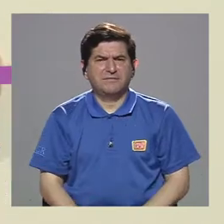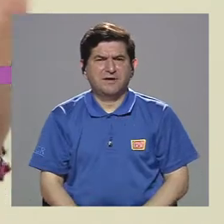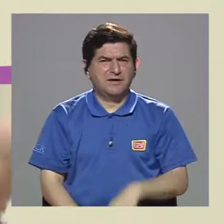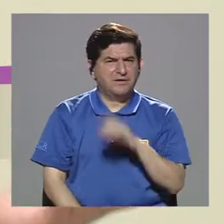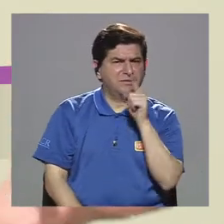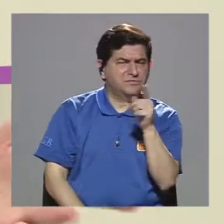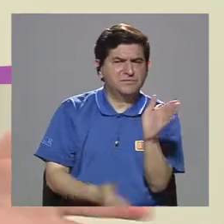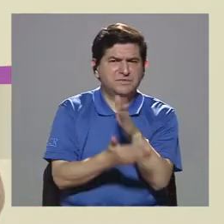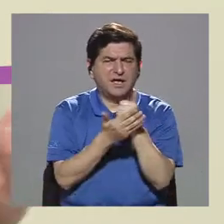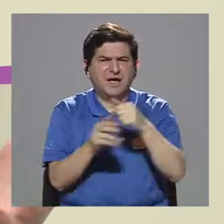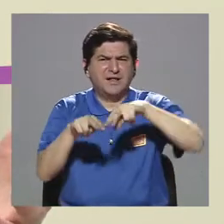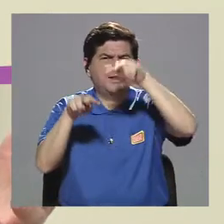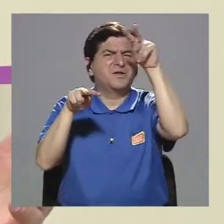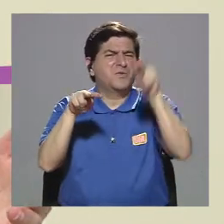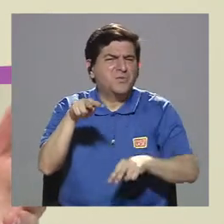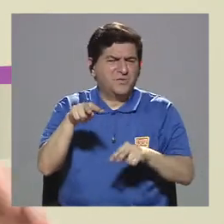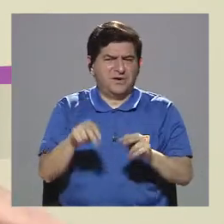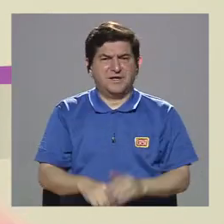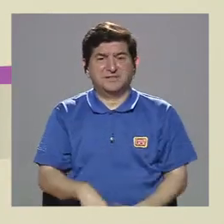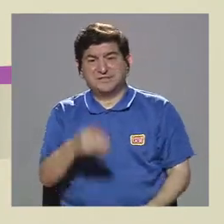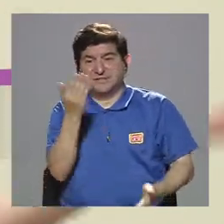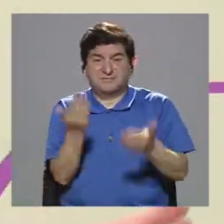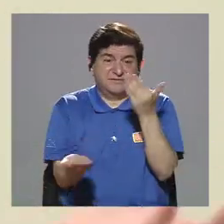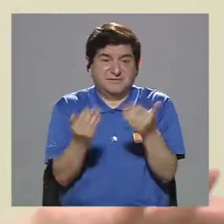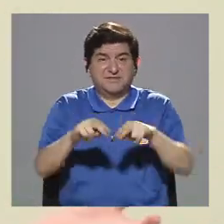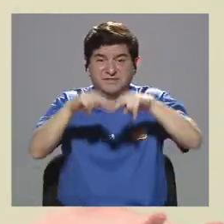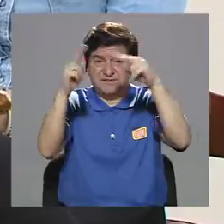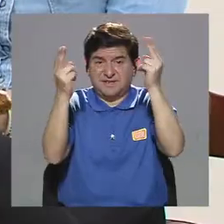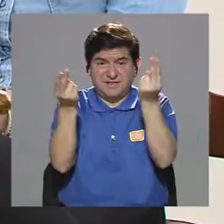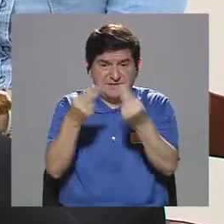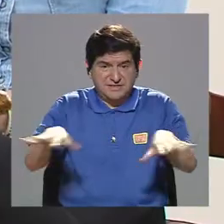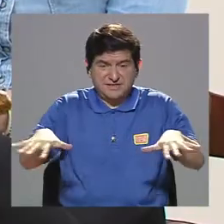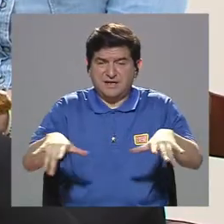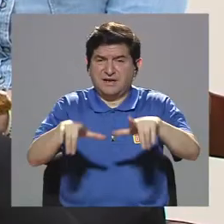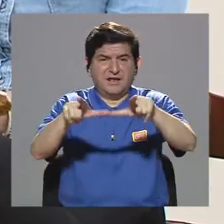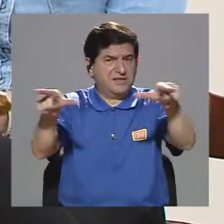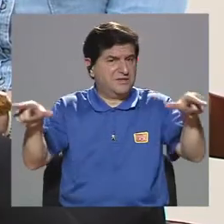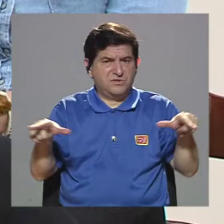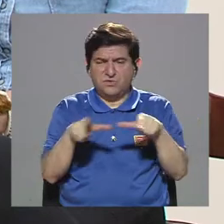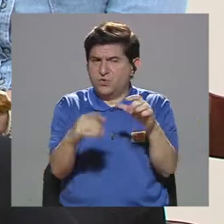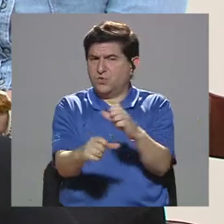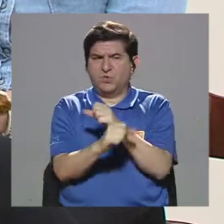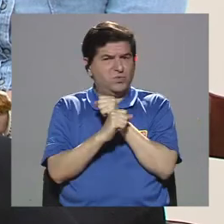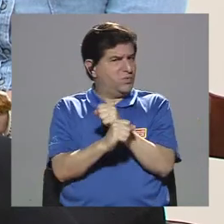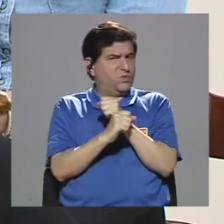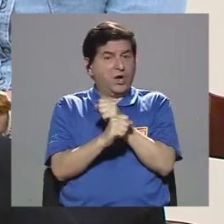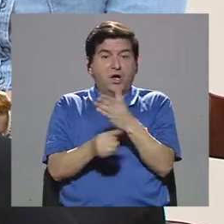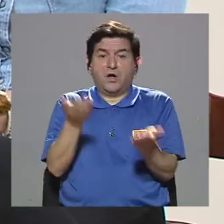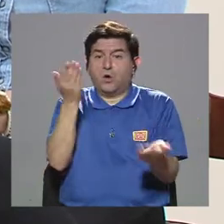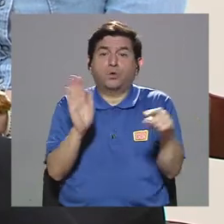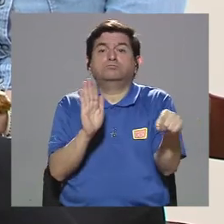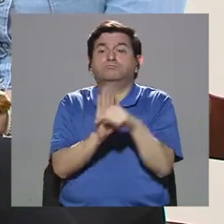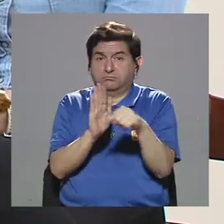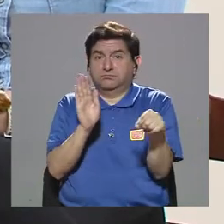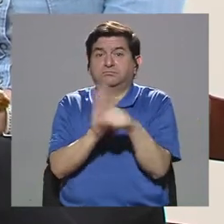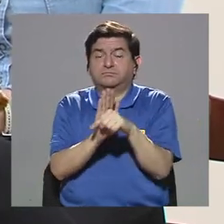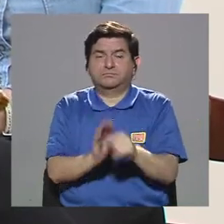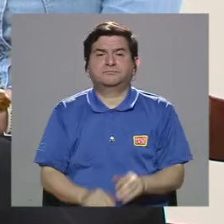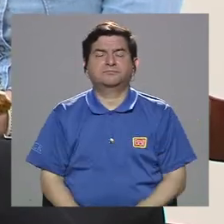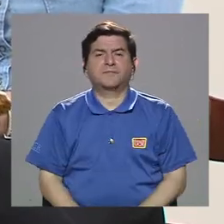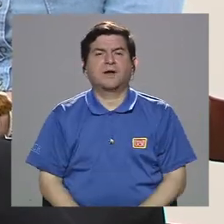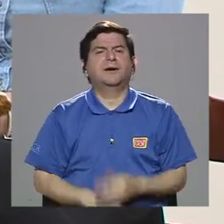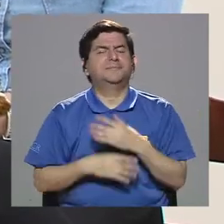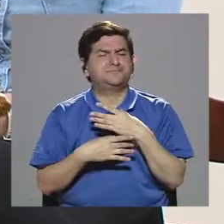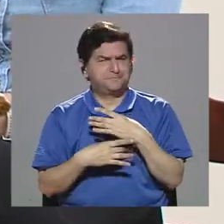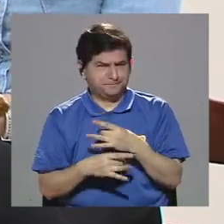que se pudiera referir a algunas de esas desventajas, que son las que harían que el Internet no sea una zona segura o que sea negativa para... Bueno,